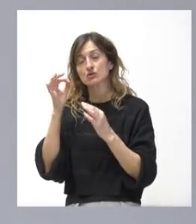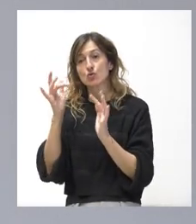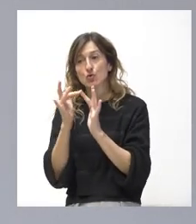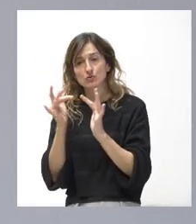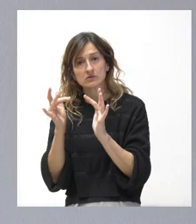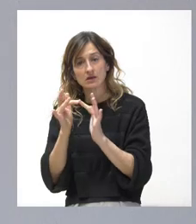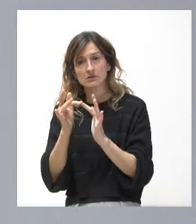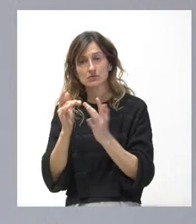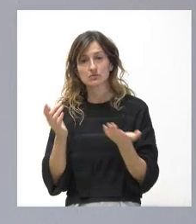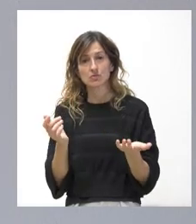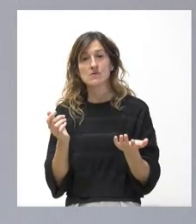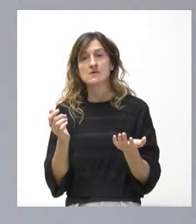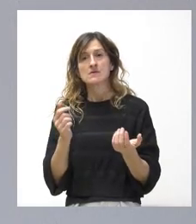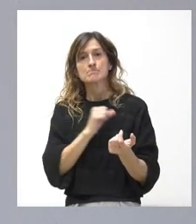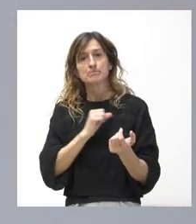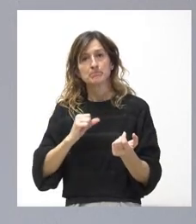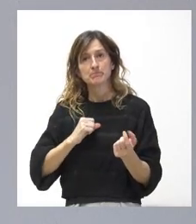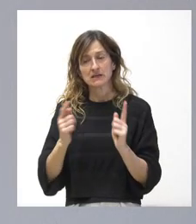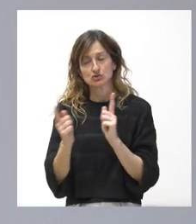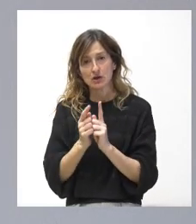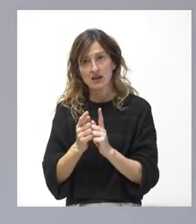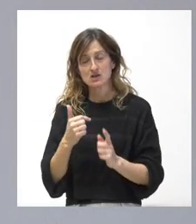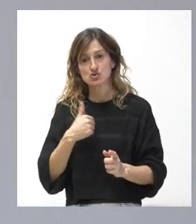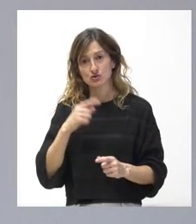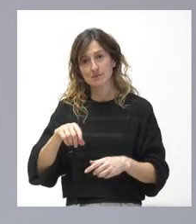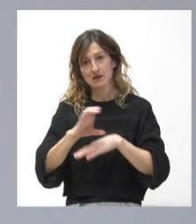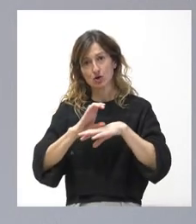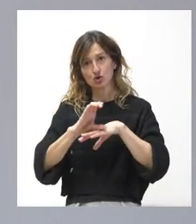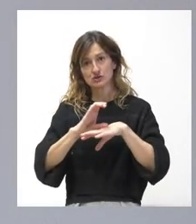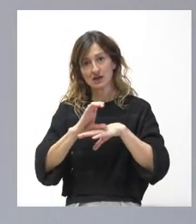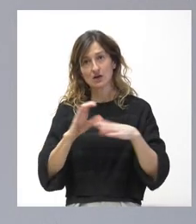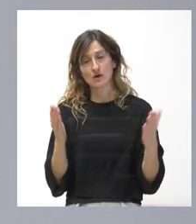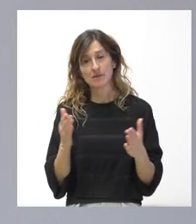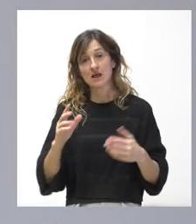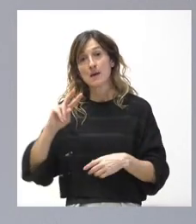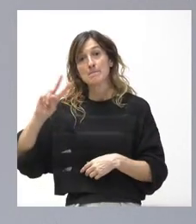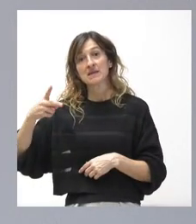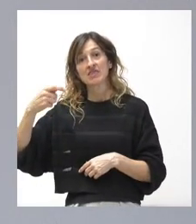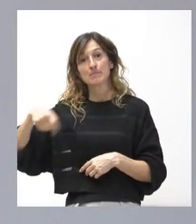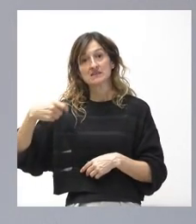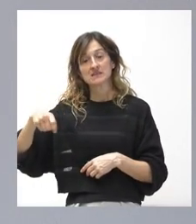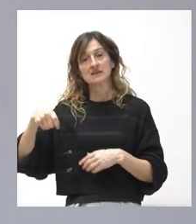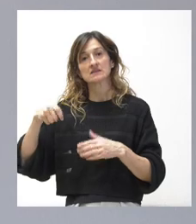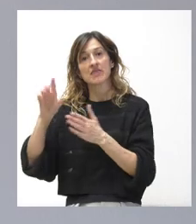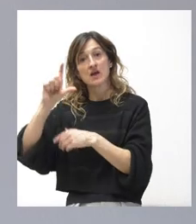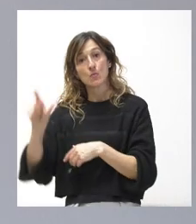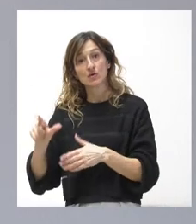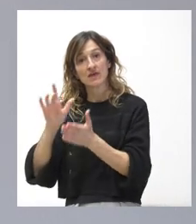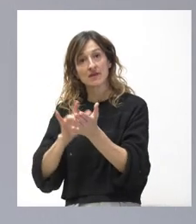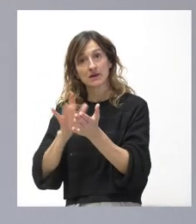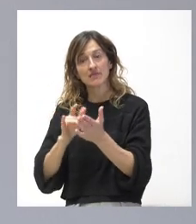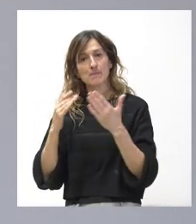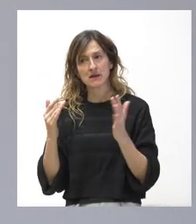que tenemos personales y yo mismo como consejero de Emergencias con la vicepresidenta de la Comunidad de Valencia, pero la canalización